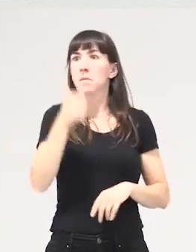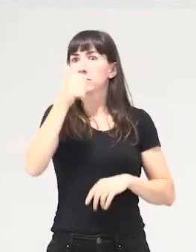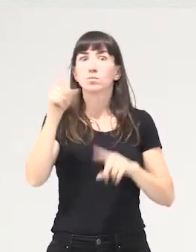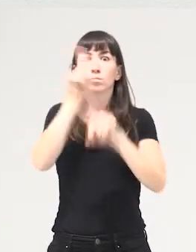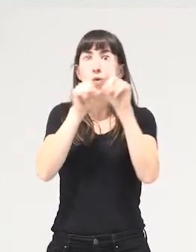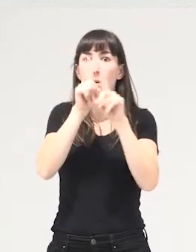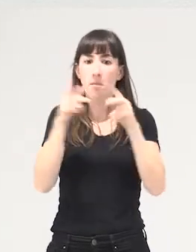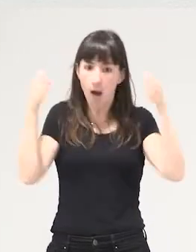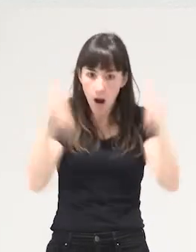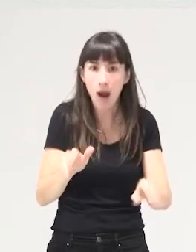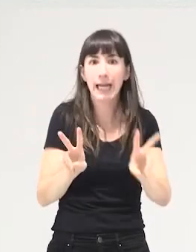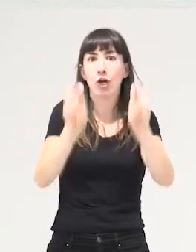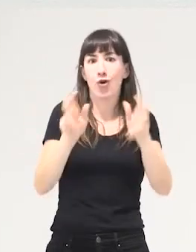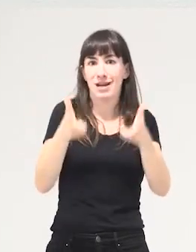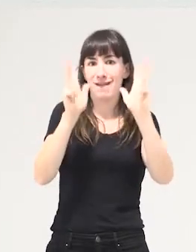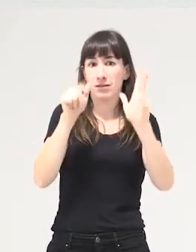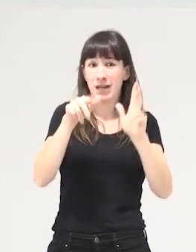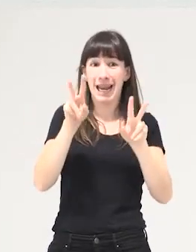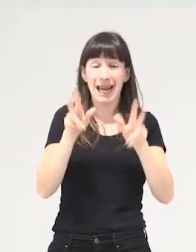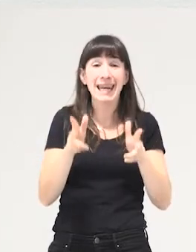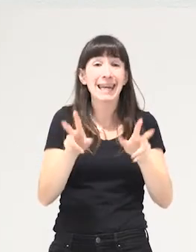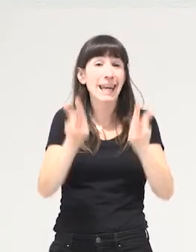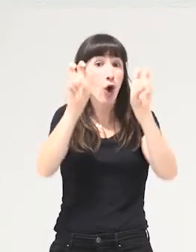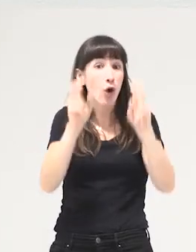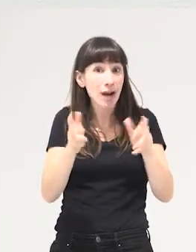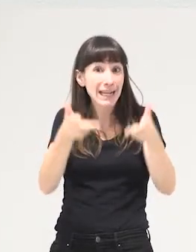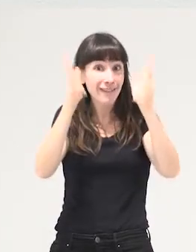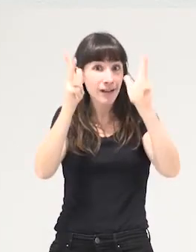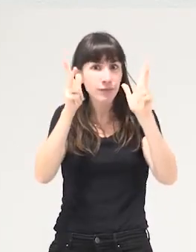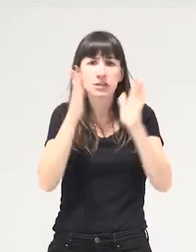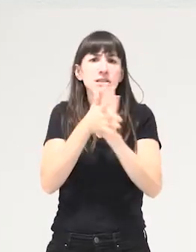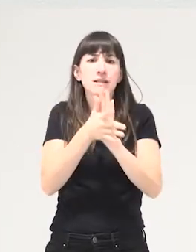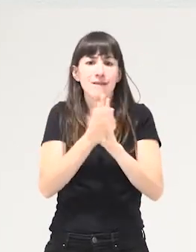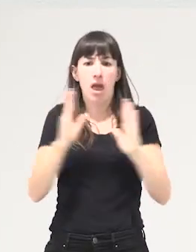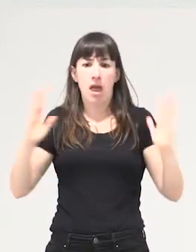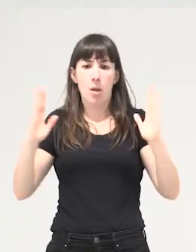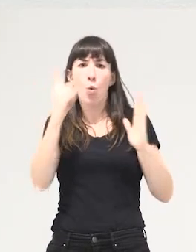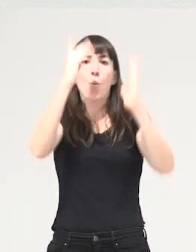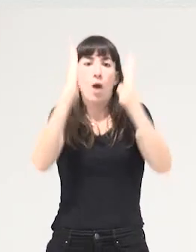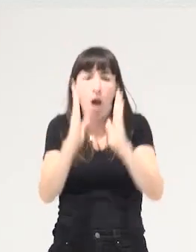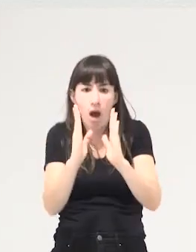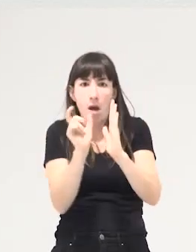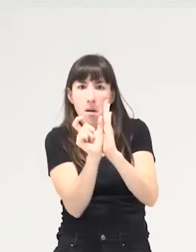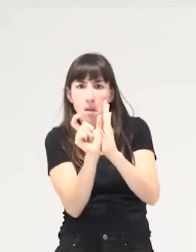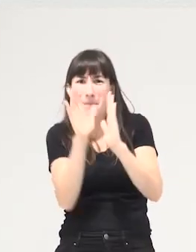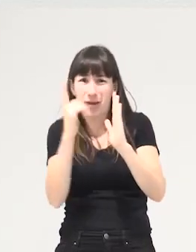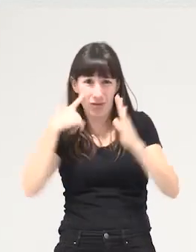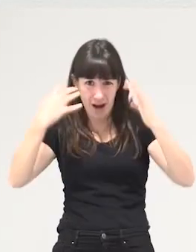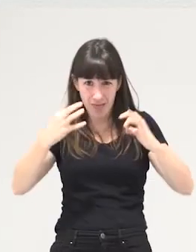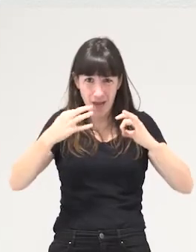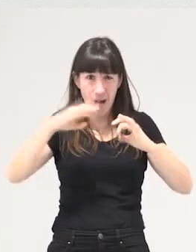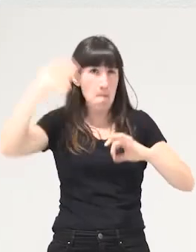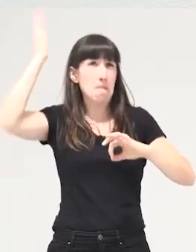actual del capitalismo en vez de el capitalismo entero el que lleva al menos 500 años instalándose ¿no? entonces a raíz del